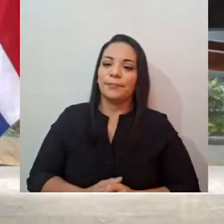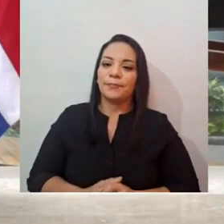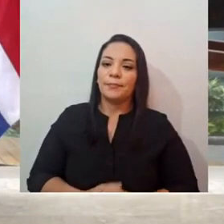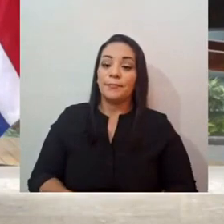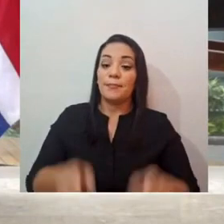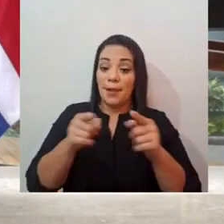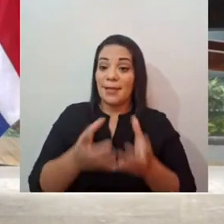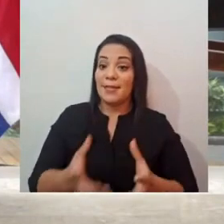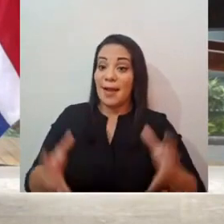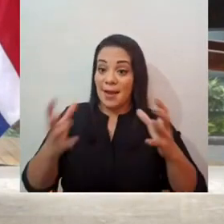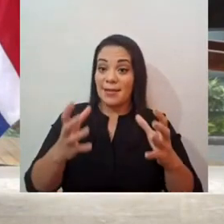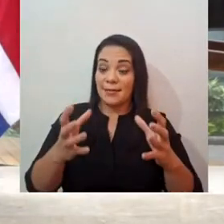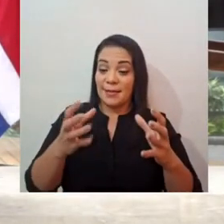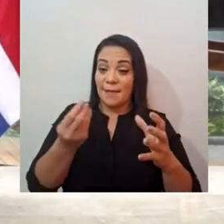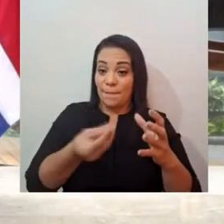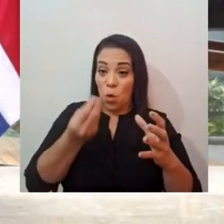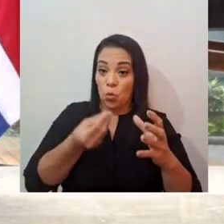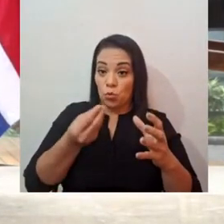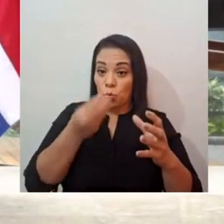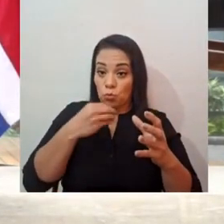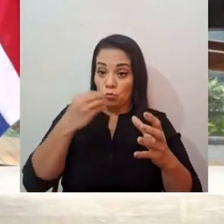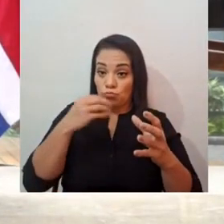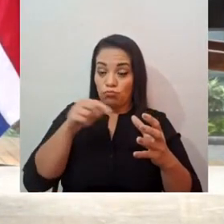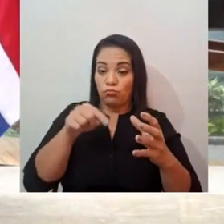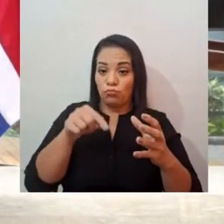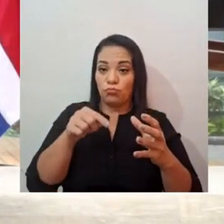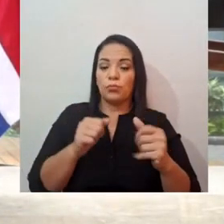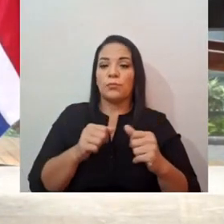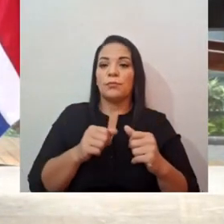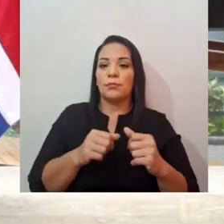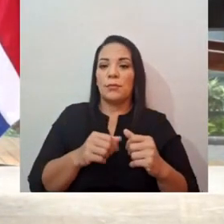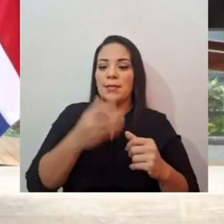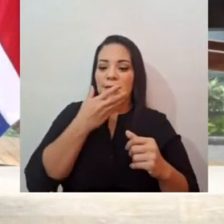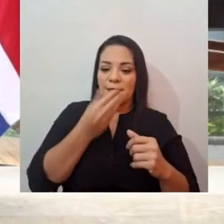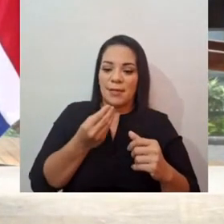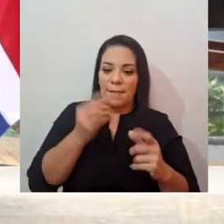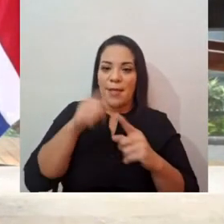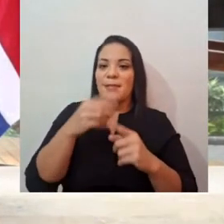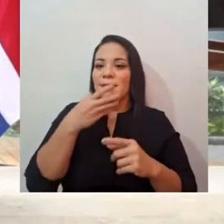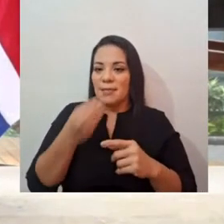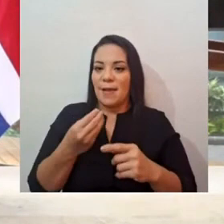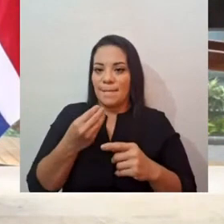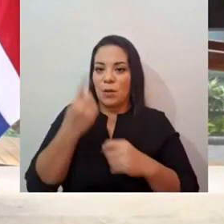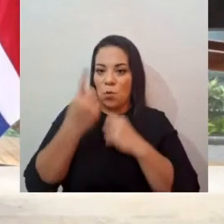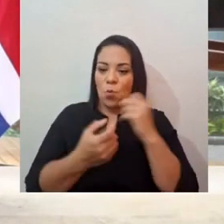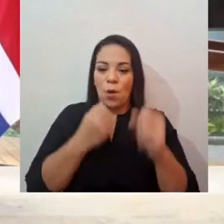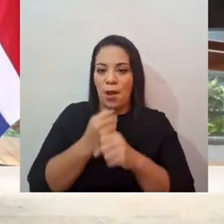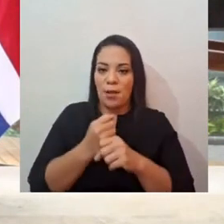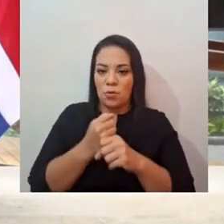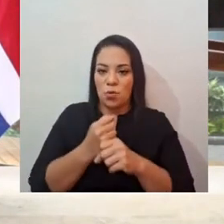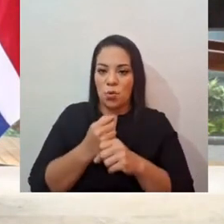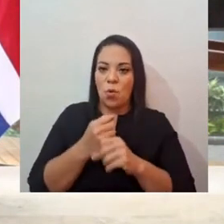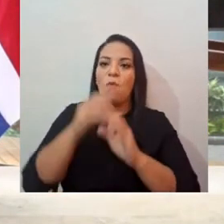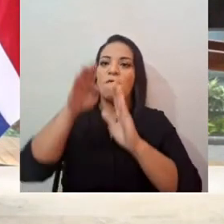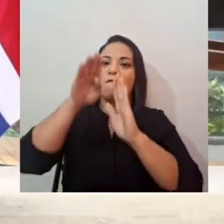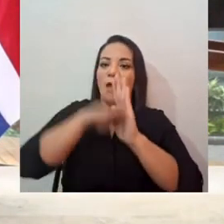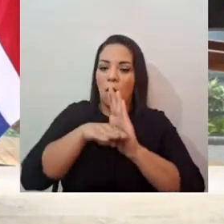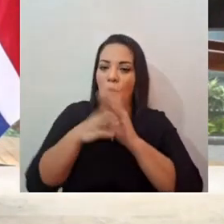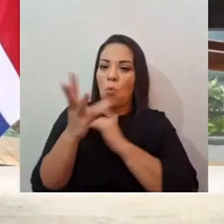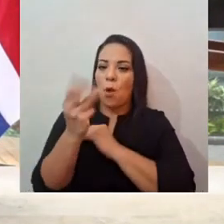la caída fue, entre diciembre y diciembre, del costo de esa canasta, fue de